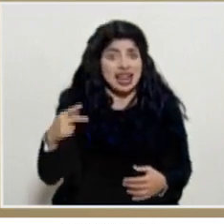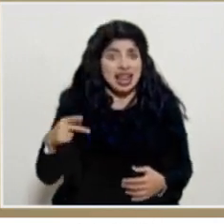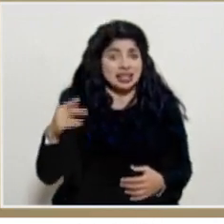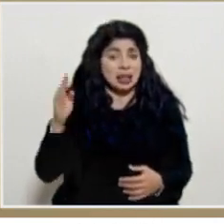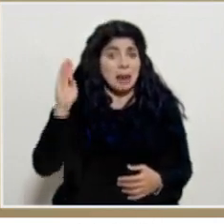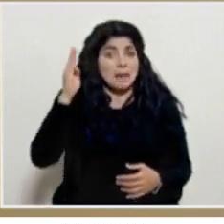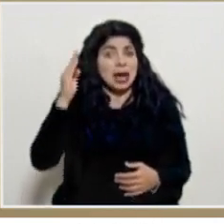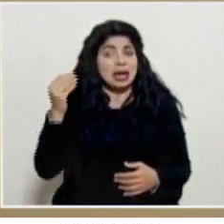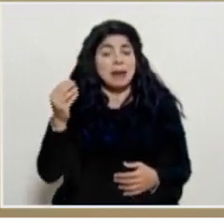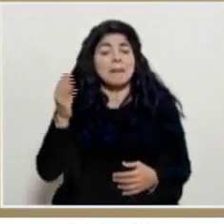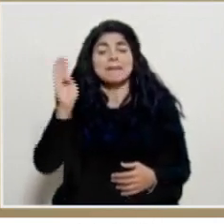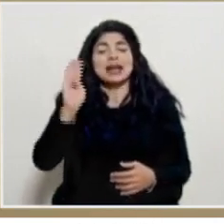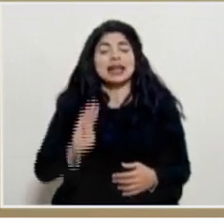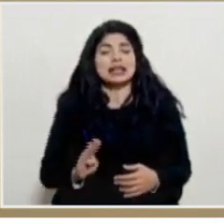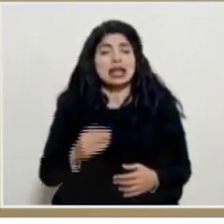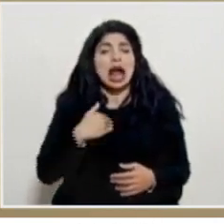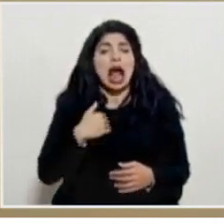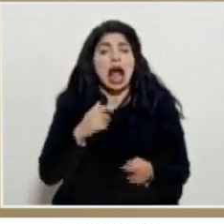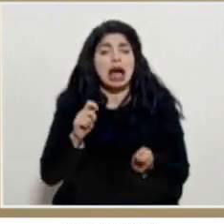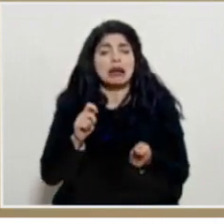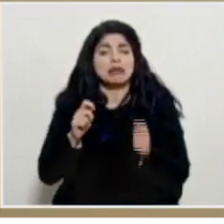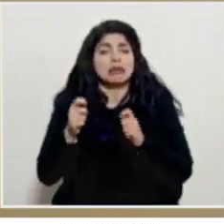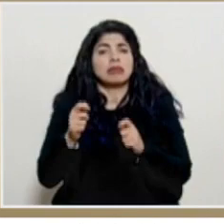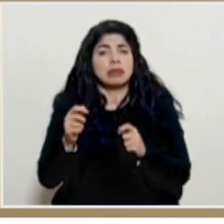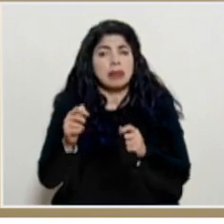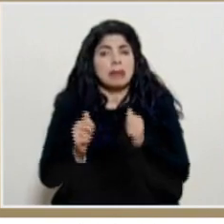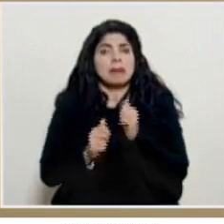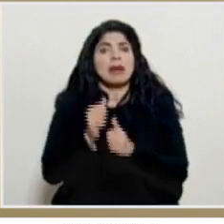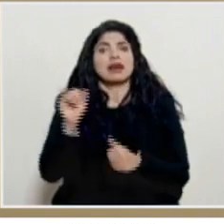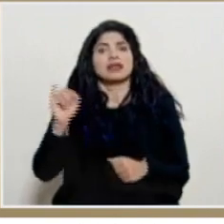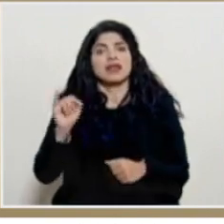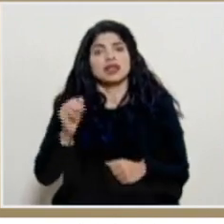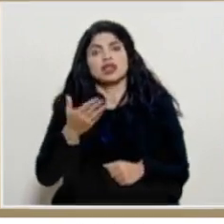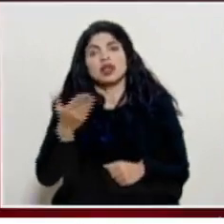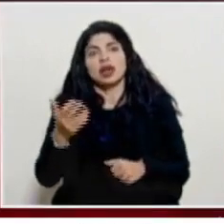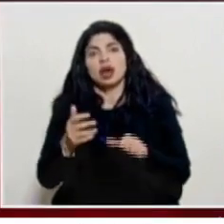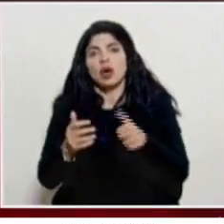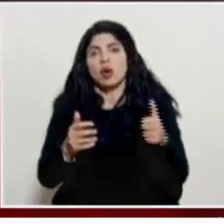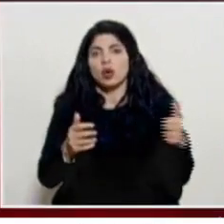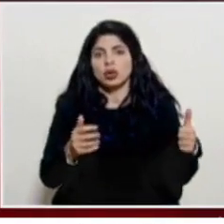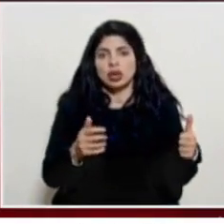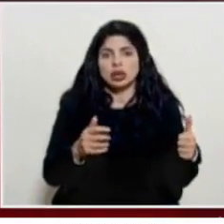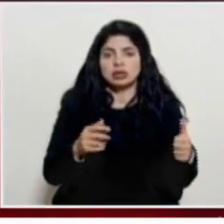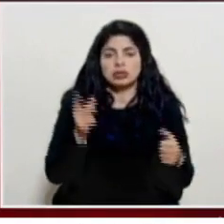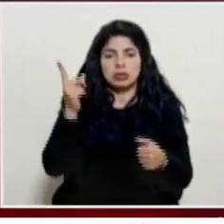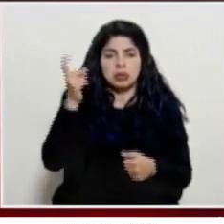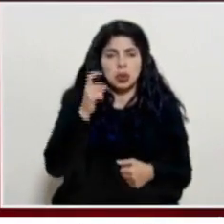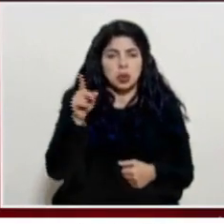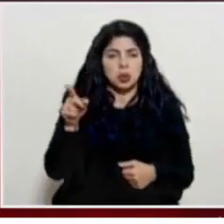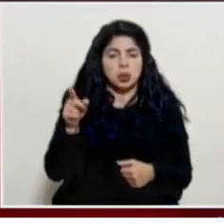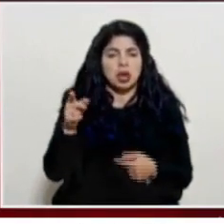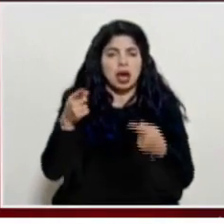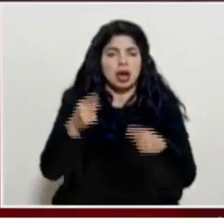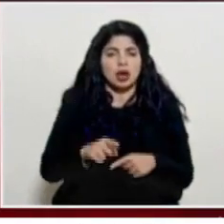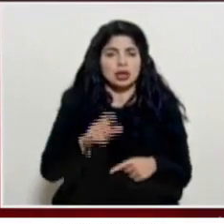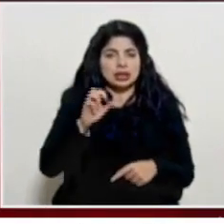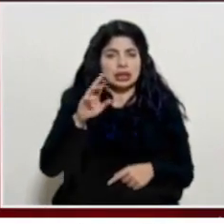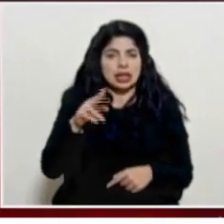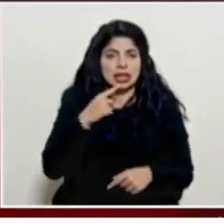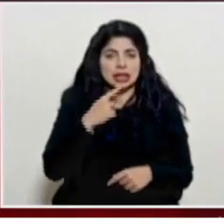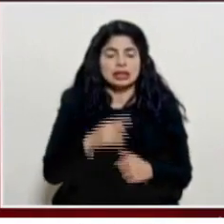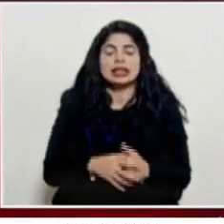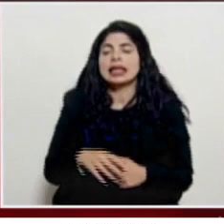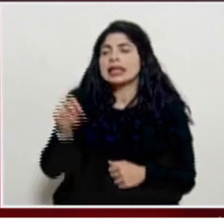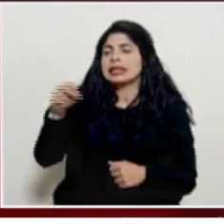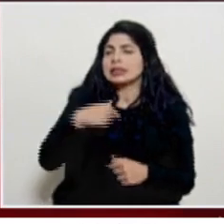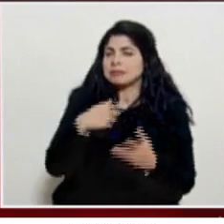brasileña que parece ser aún más infecciosa que otras variantes nos consulta el medio acontecer CR si